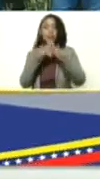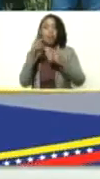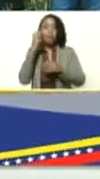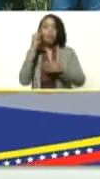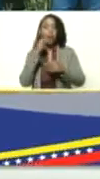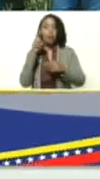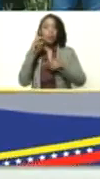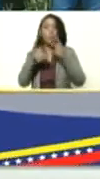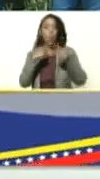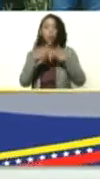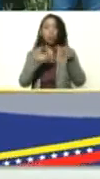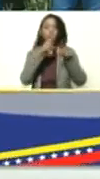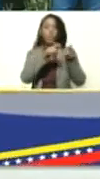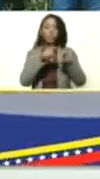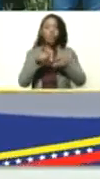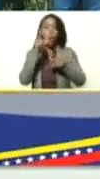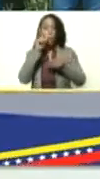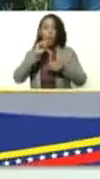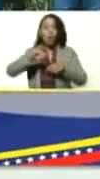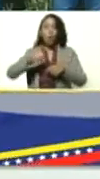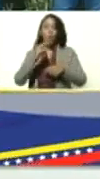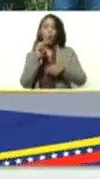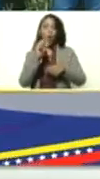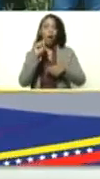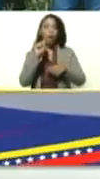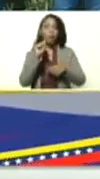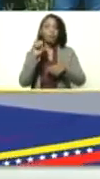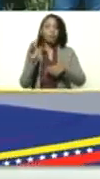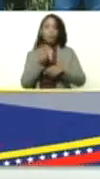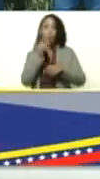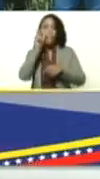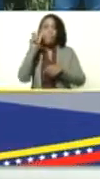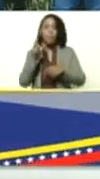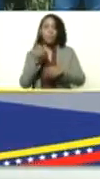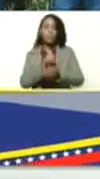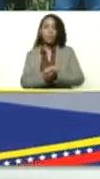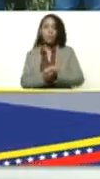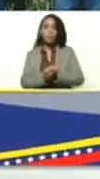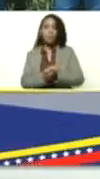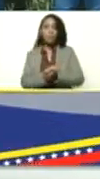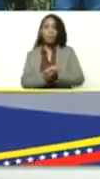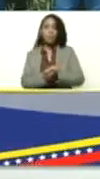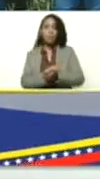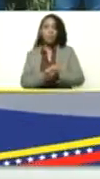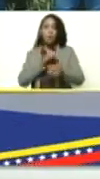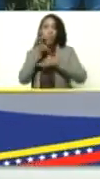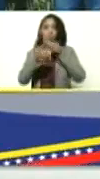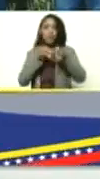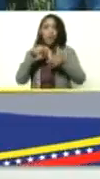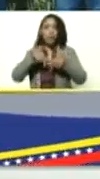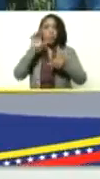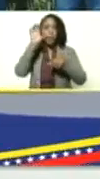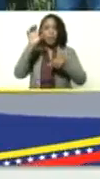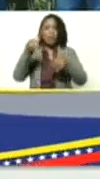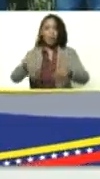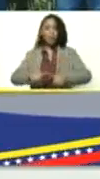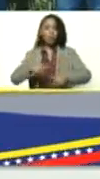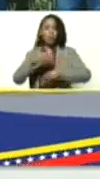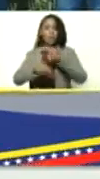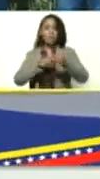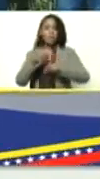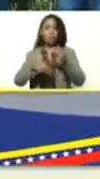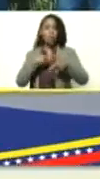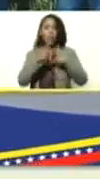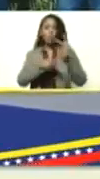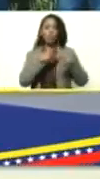el productor agrícola Juan Carlos Pérez Ernesto Juan Carlos explícale al país el esfuerzo que están haciendo en la